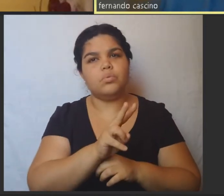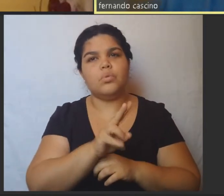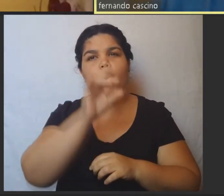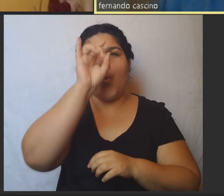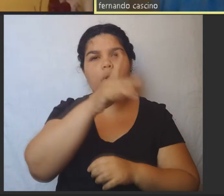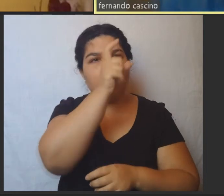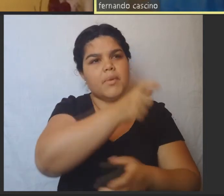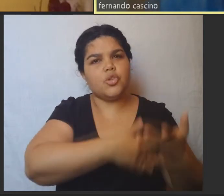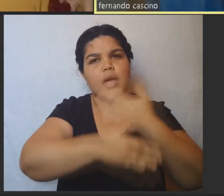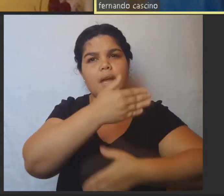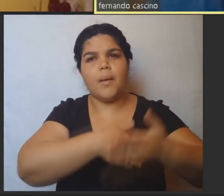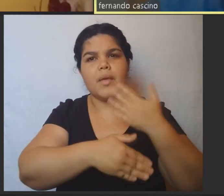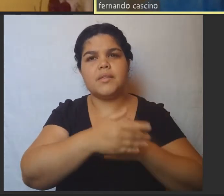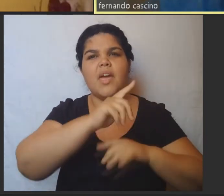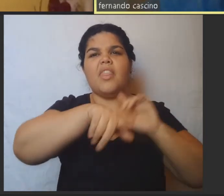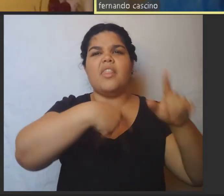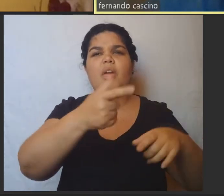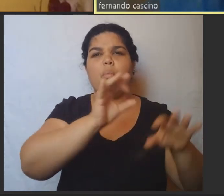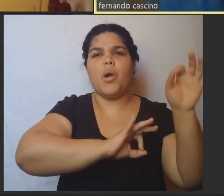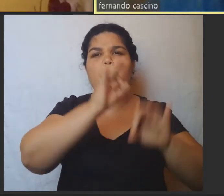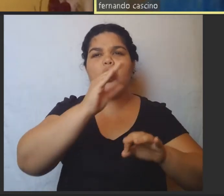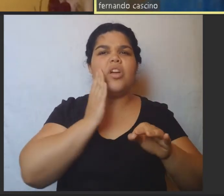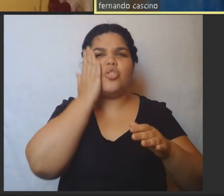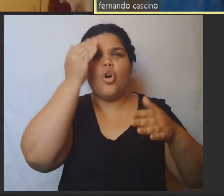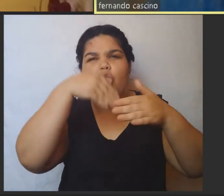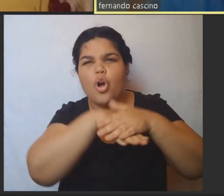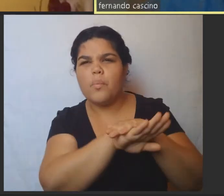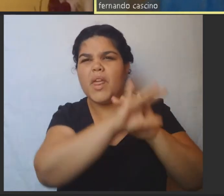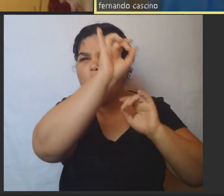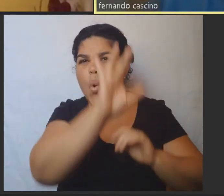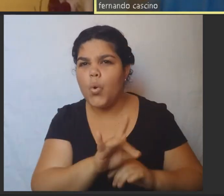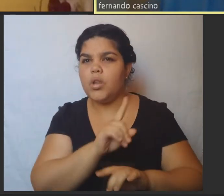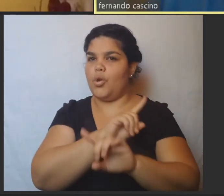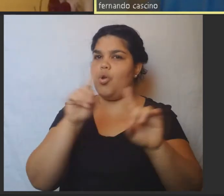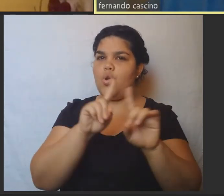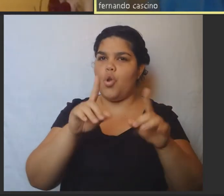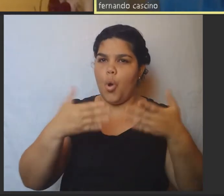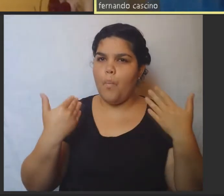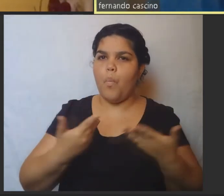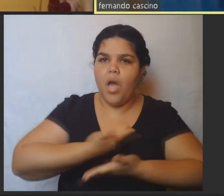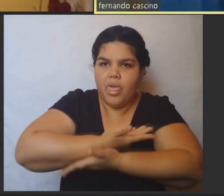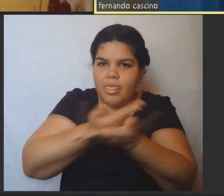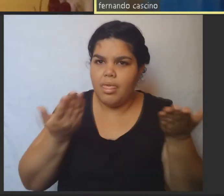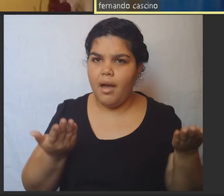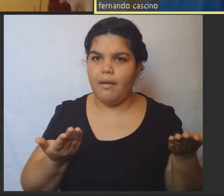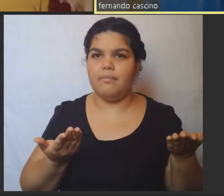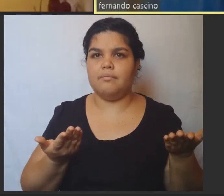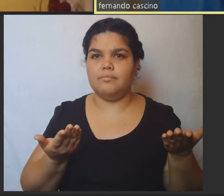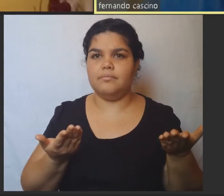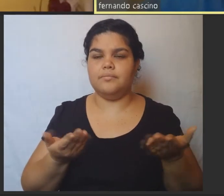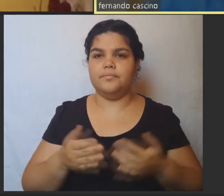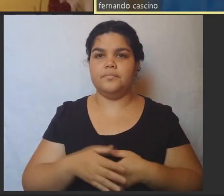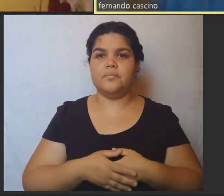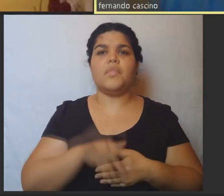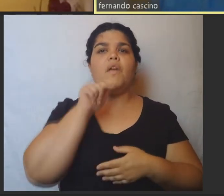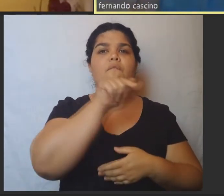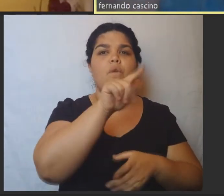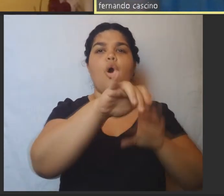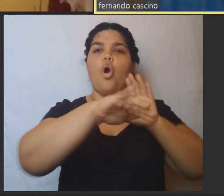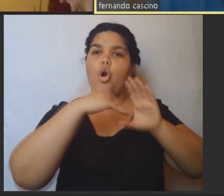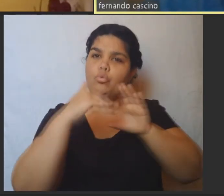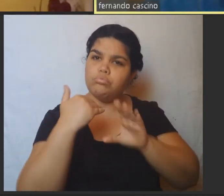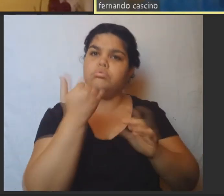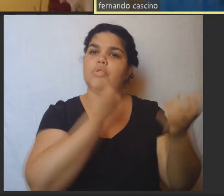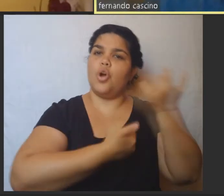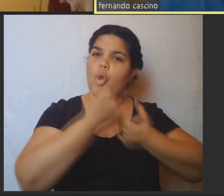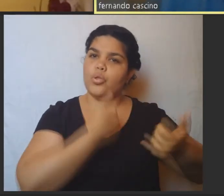con discapacidad y dejarlo archivado el proyecto en algún lado o no se modificó nunca una ley decinos qué es